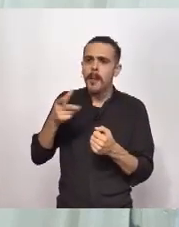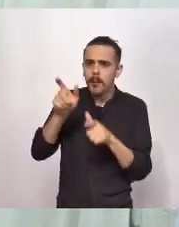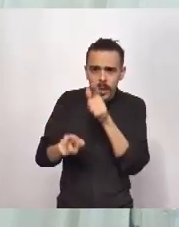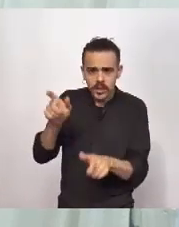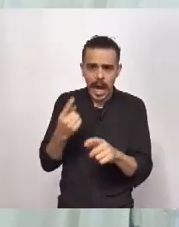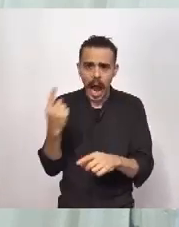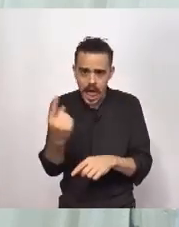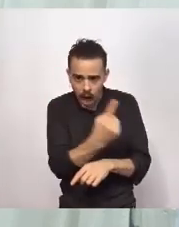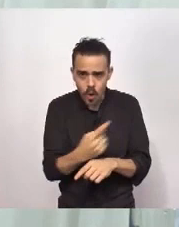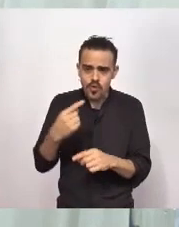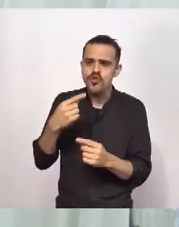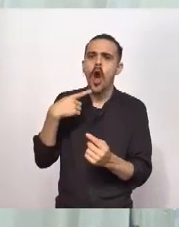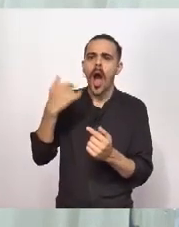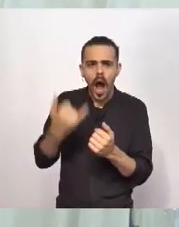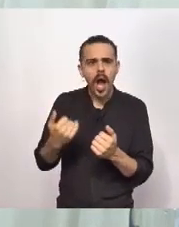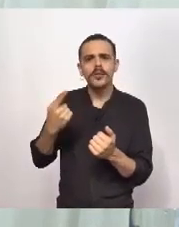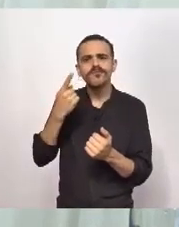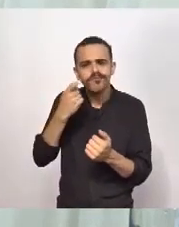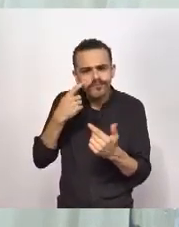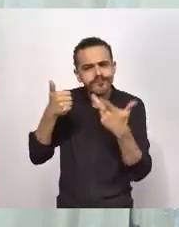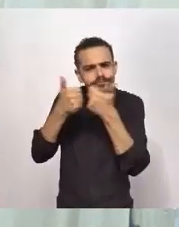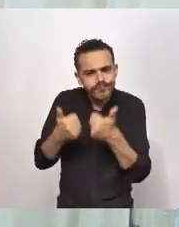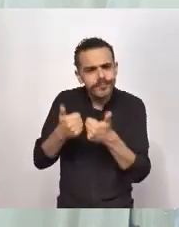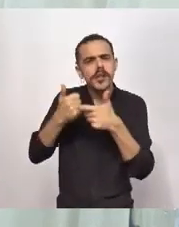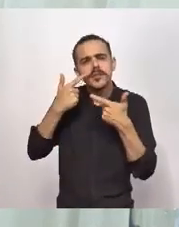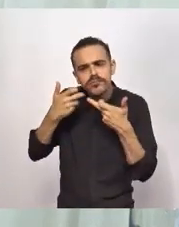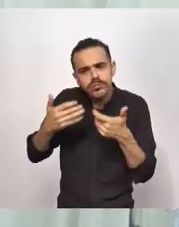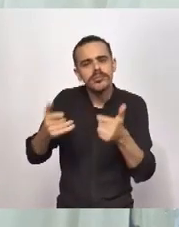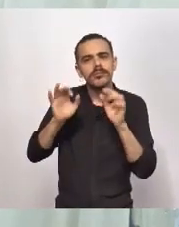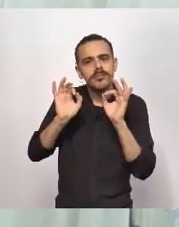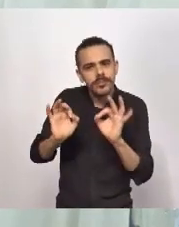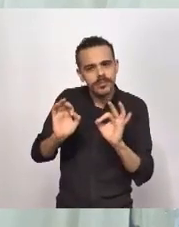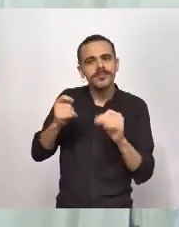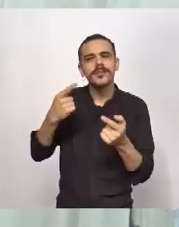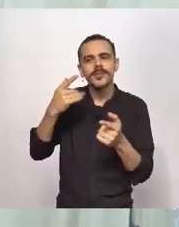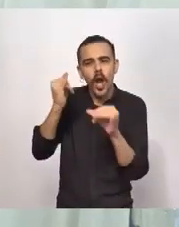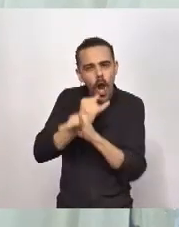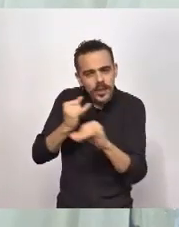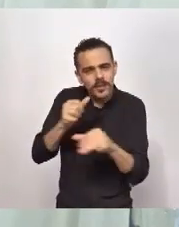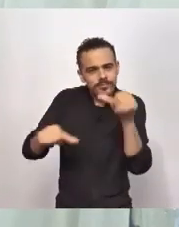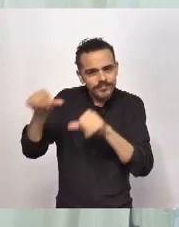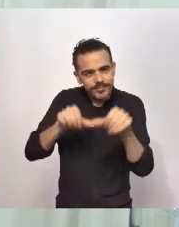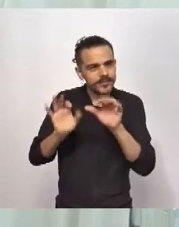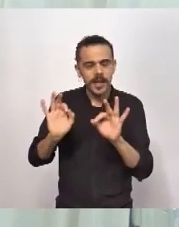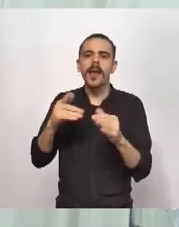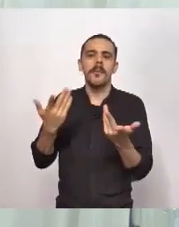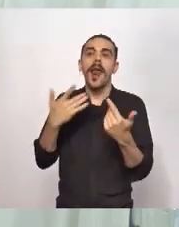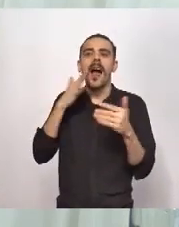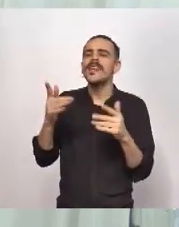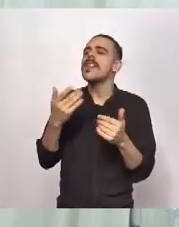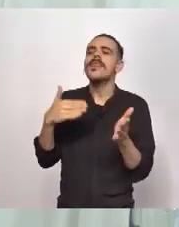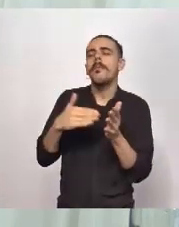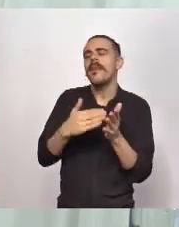estrictas de cada aislamiento que cómo se debe cumplir, teniendo en cuenta de qué lugar vienen. No es lo mismo venir de una zona de